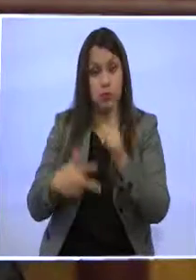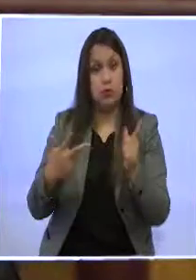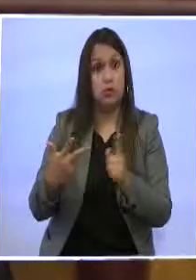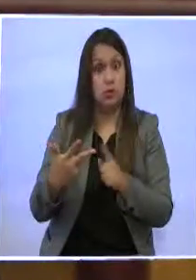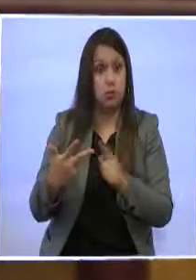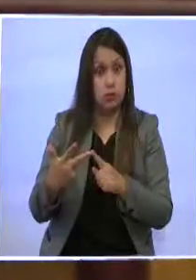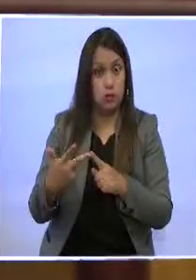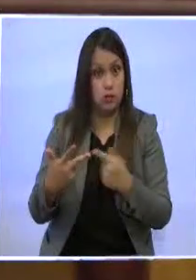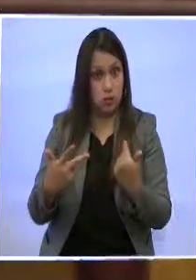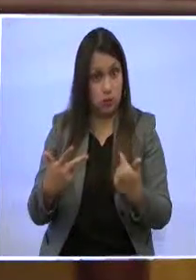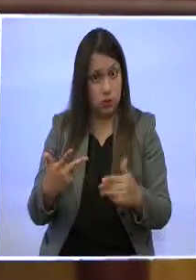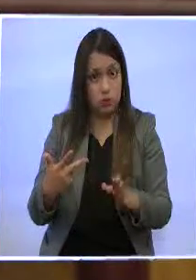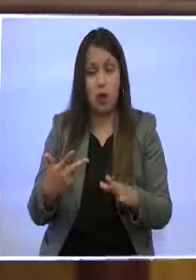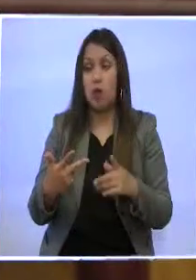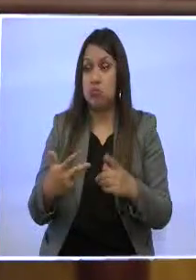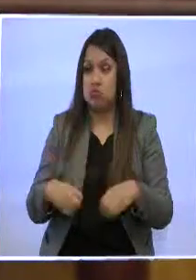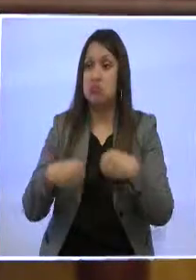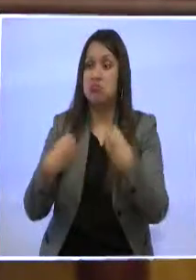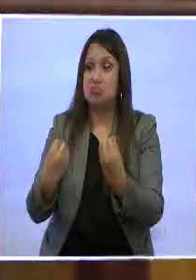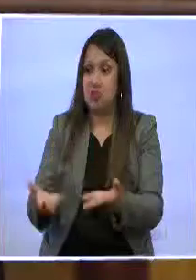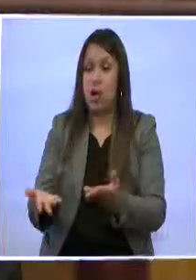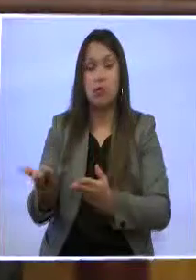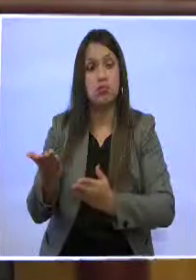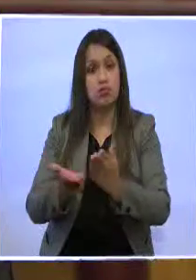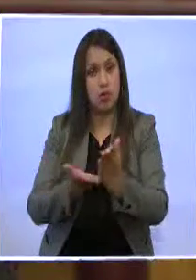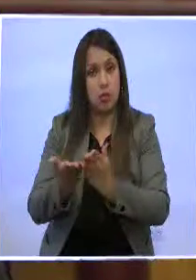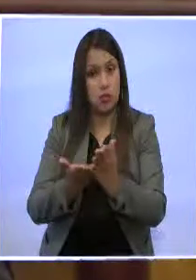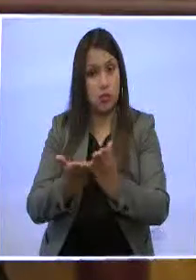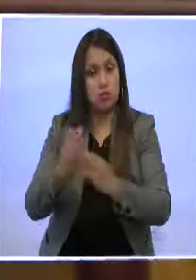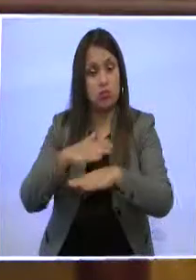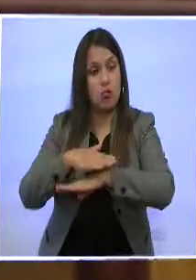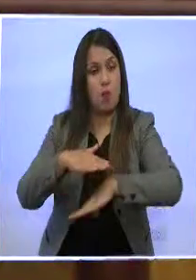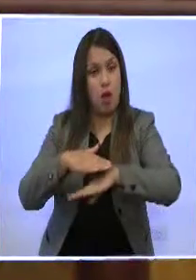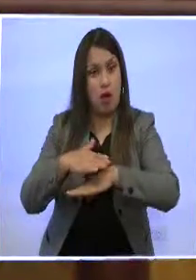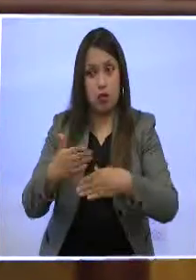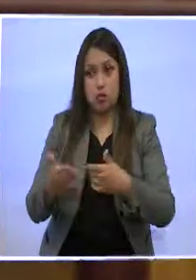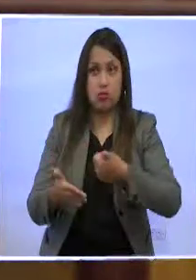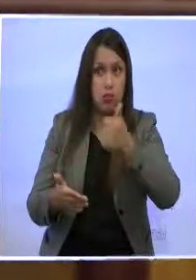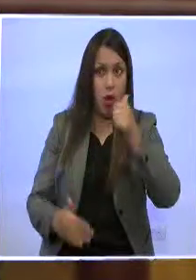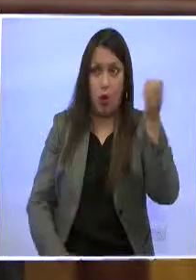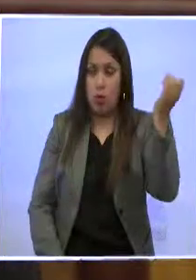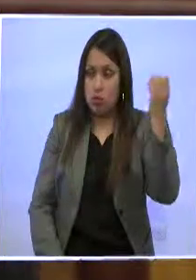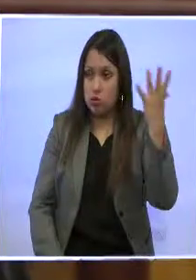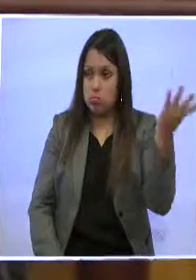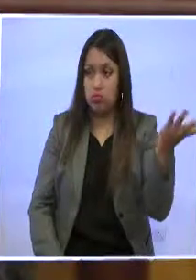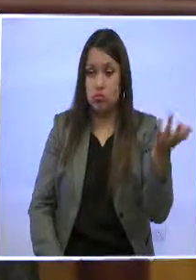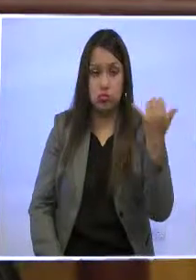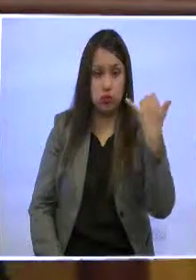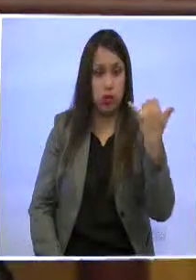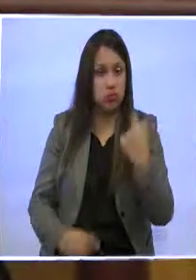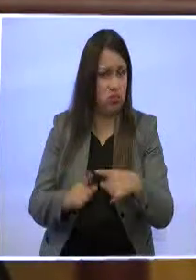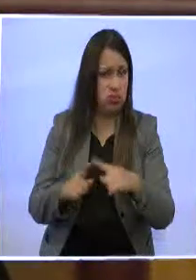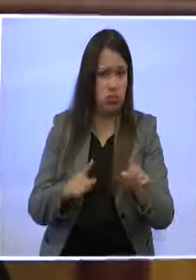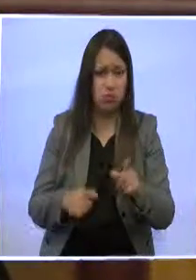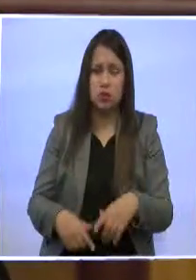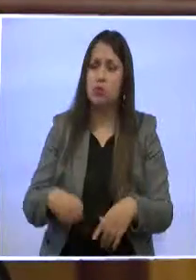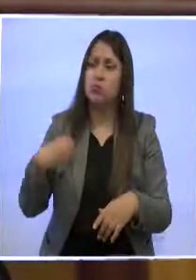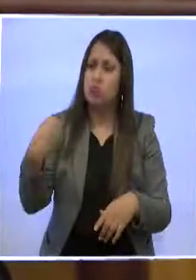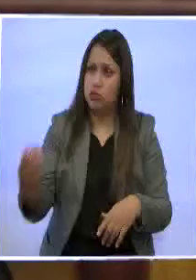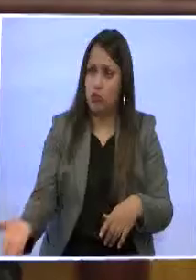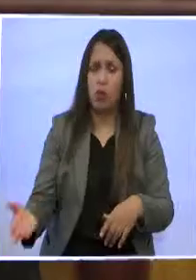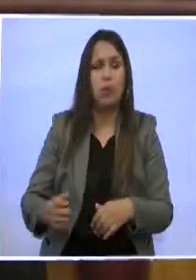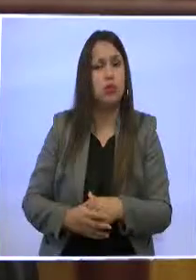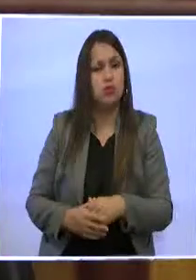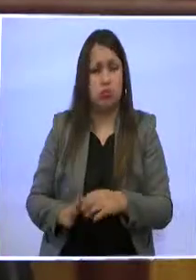que se les dote de los servicios para que puedan tener una condición de vida apropiada. La ordenanza que estamos planteando